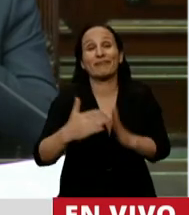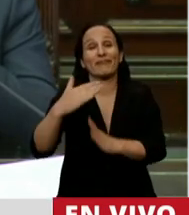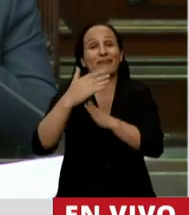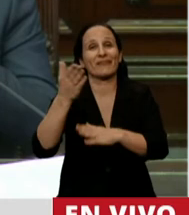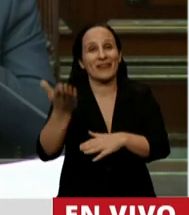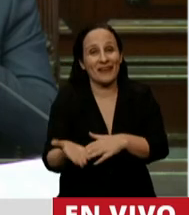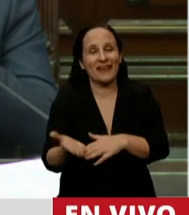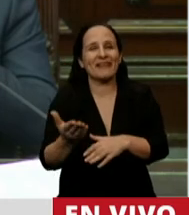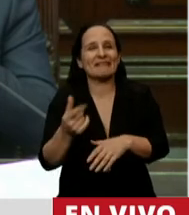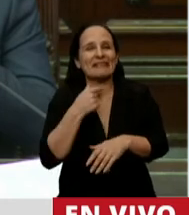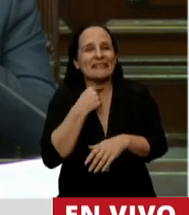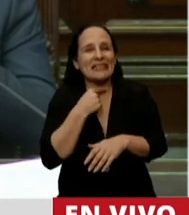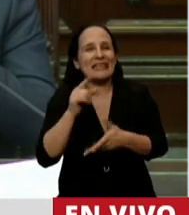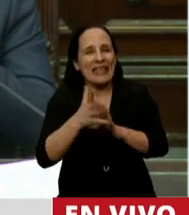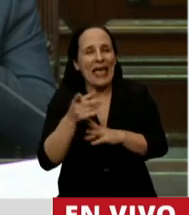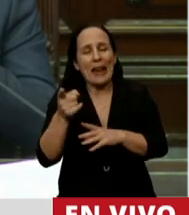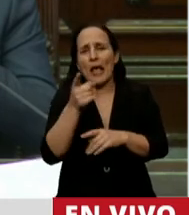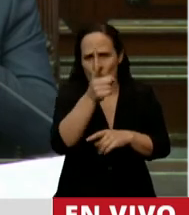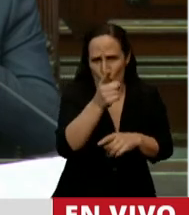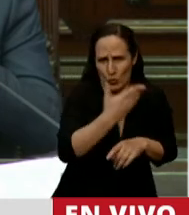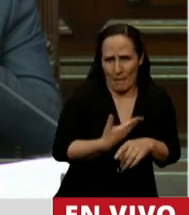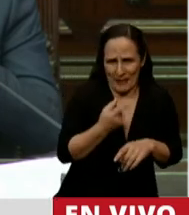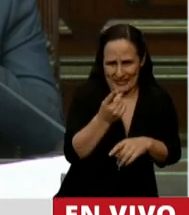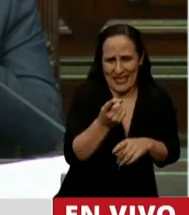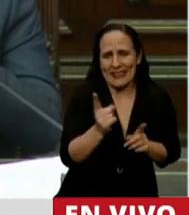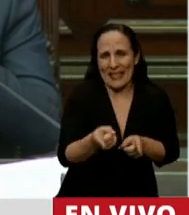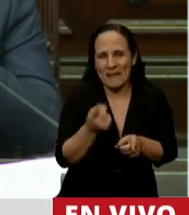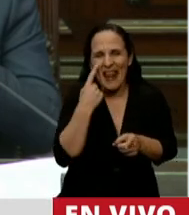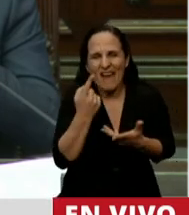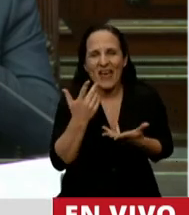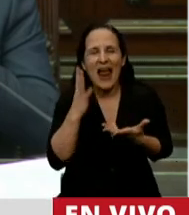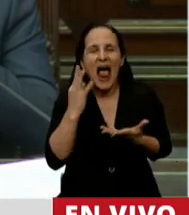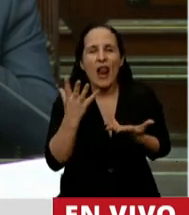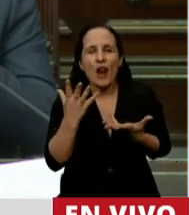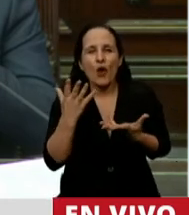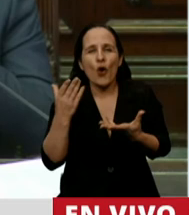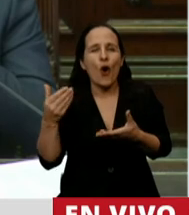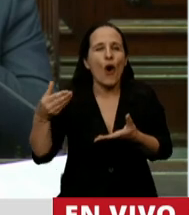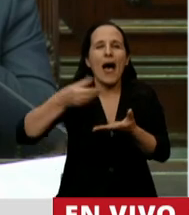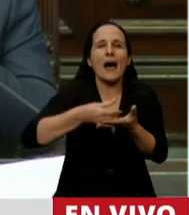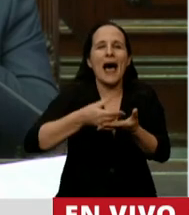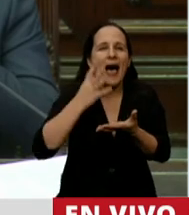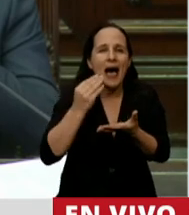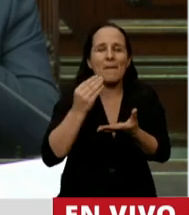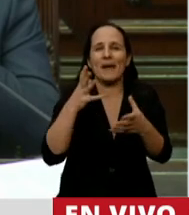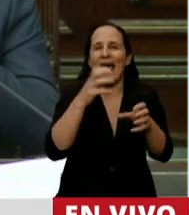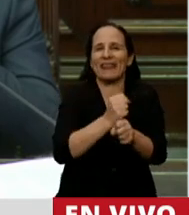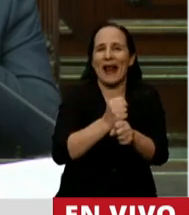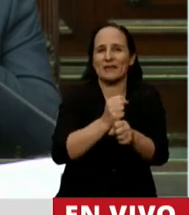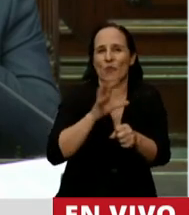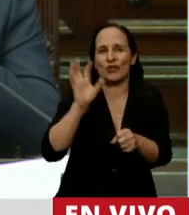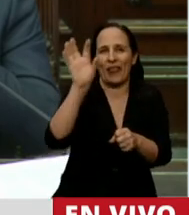está tratando de gestionar, y usted señor Presidente, algún aporte adicional para el transporte en las